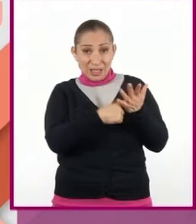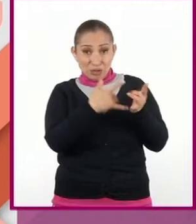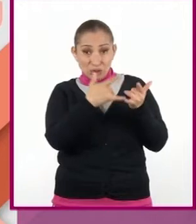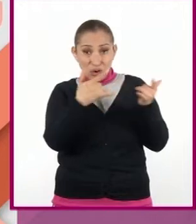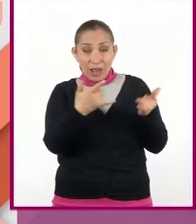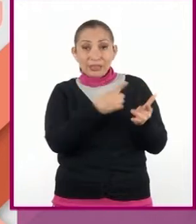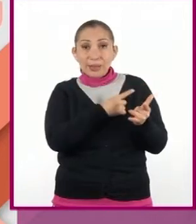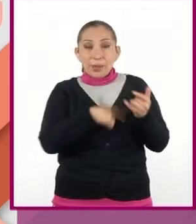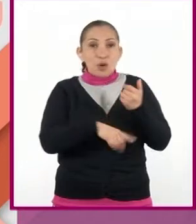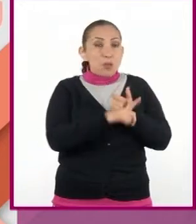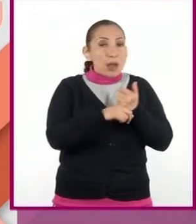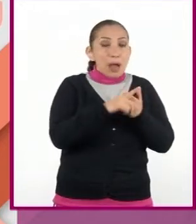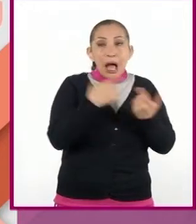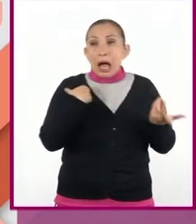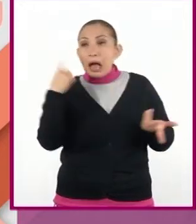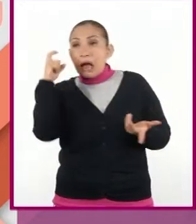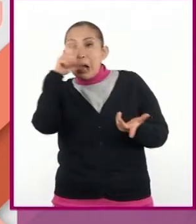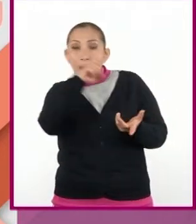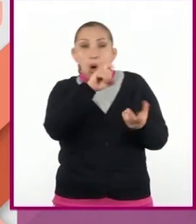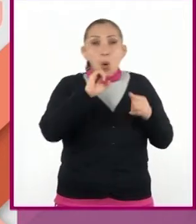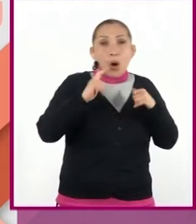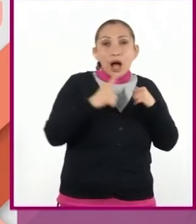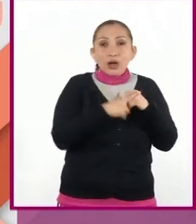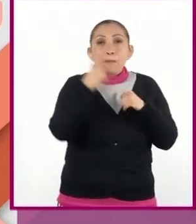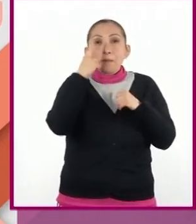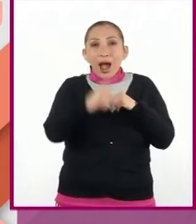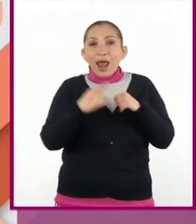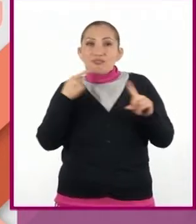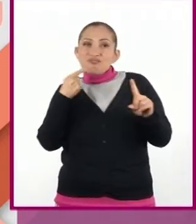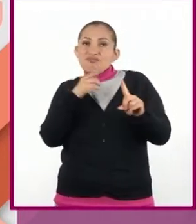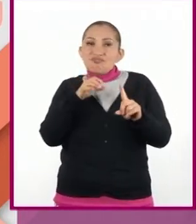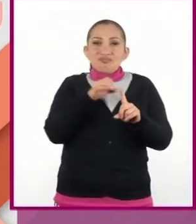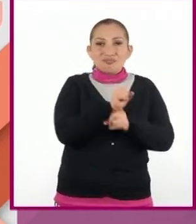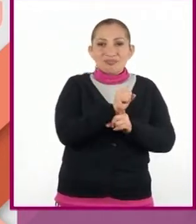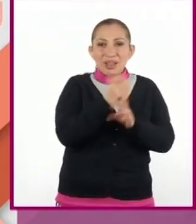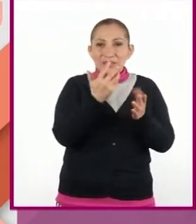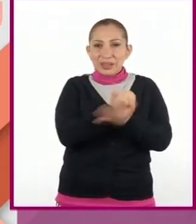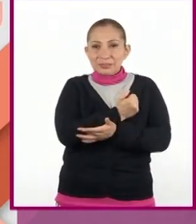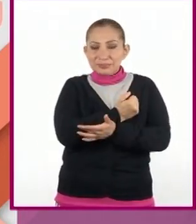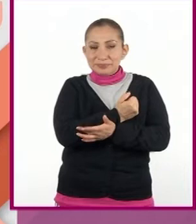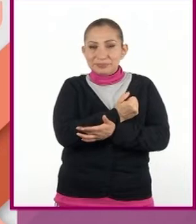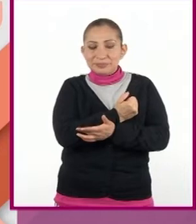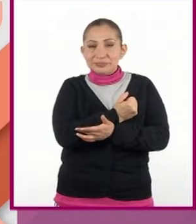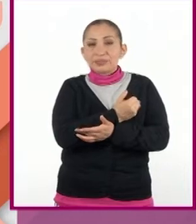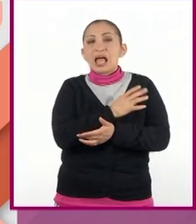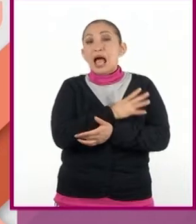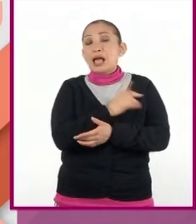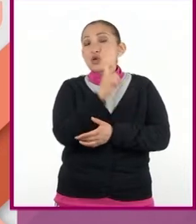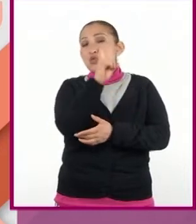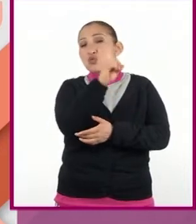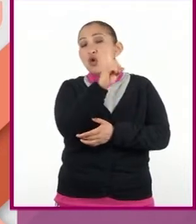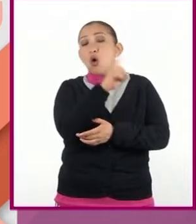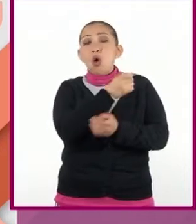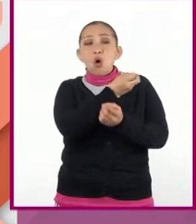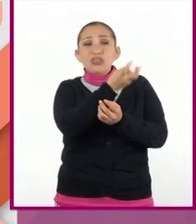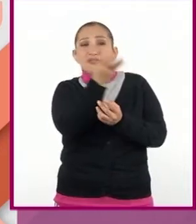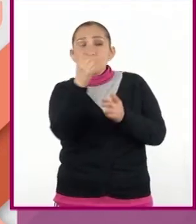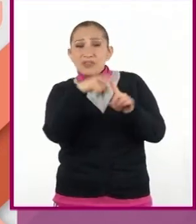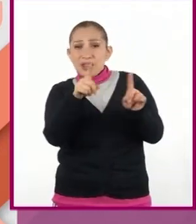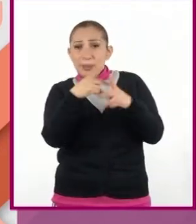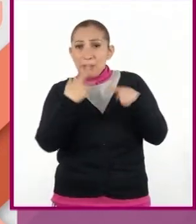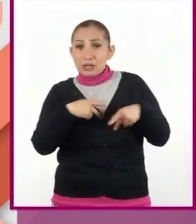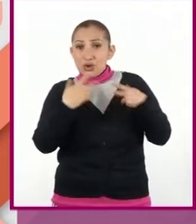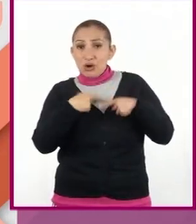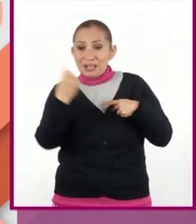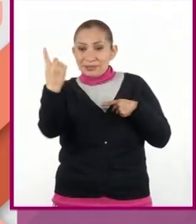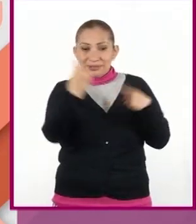problemas o superar pruebas difíciles para poder lograr su objetivo. Existen uno o varios personajes clave